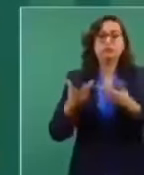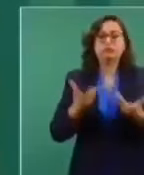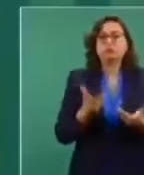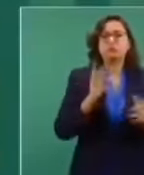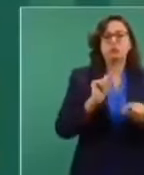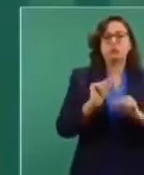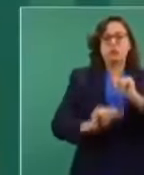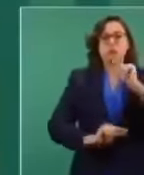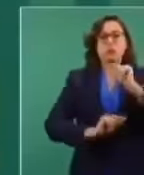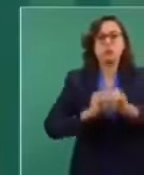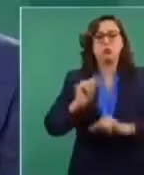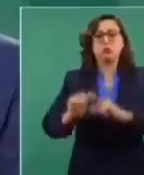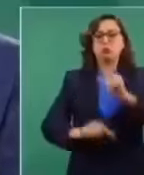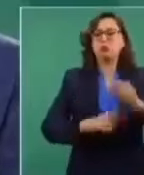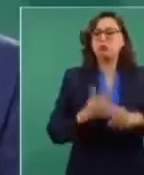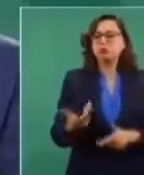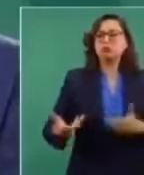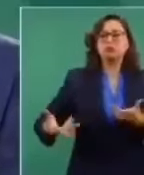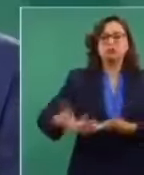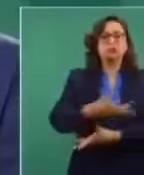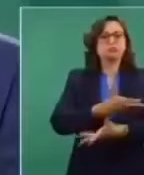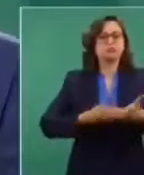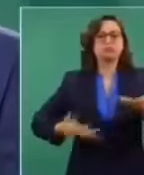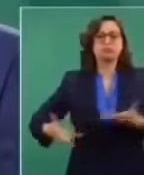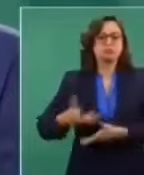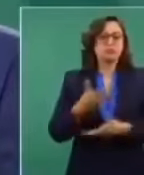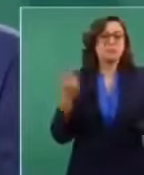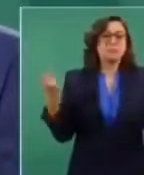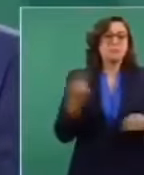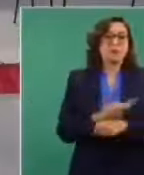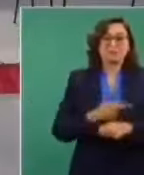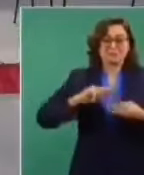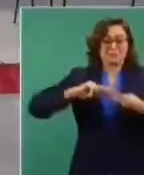inmunidad, producto del desarrollo que le dieron sus padres. Eso es así de sencillo.